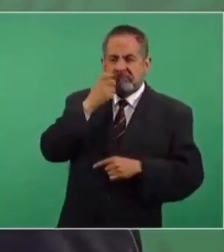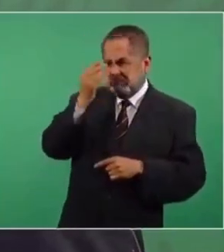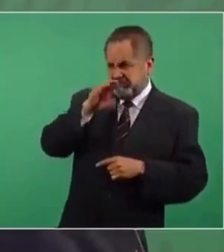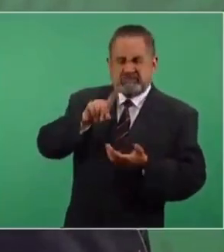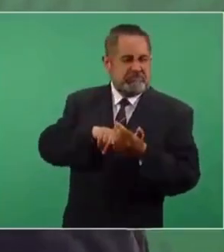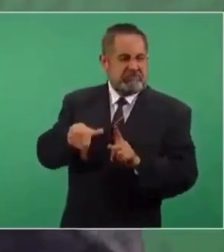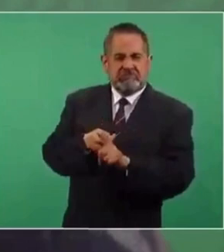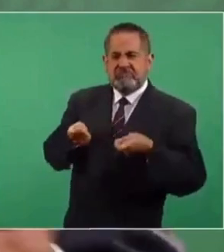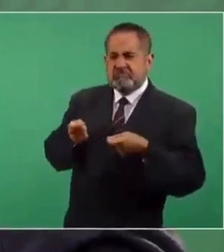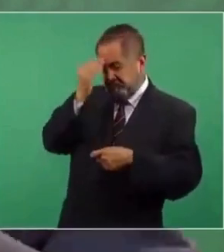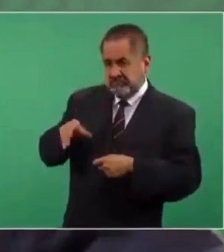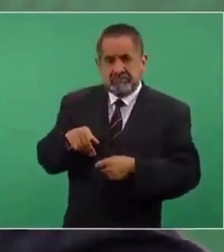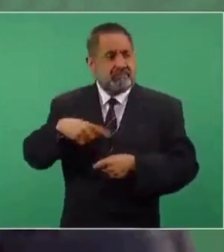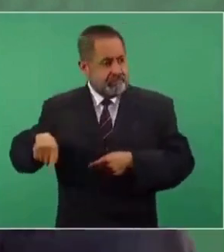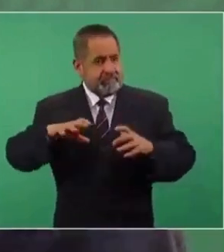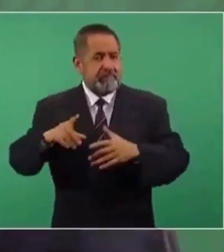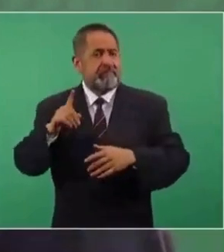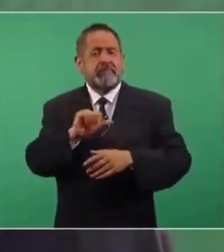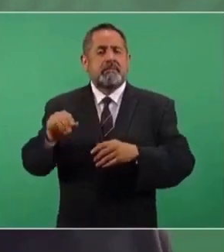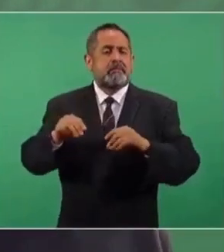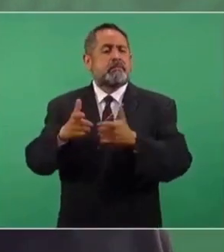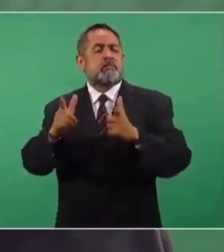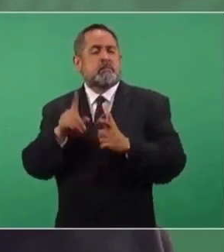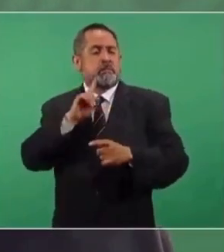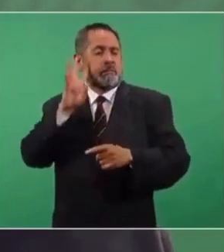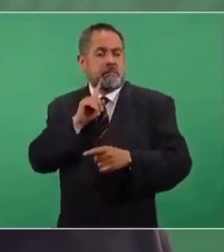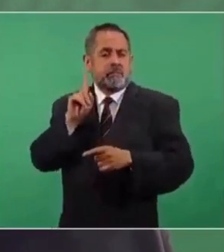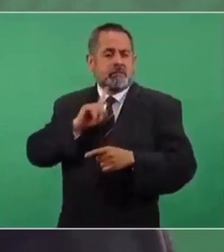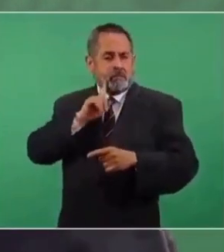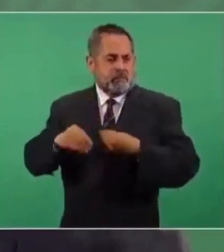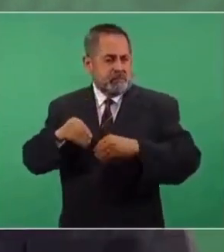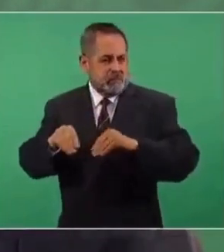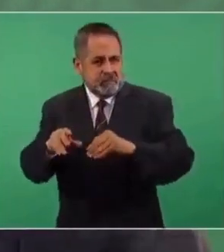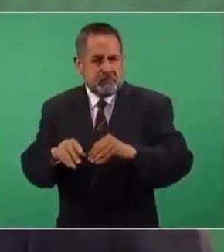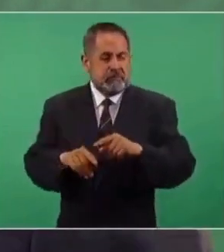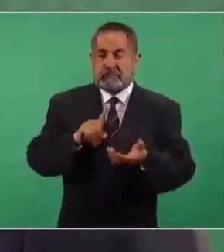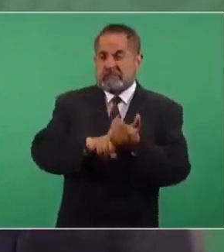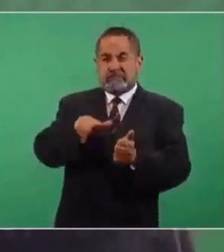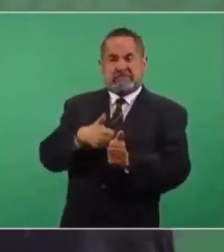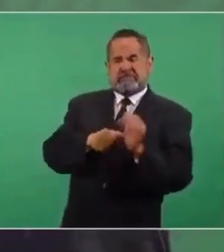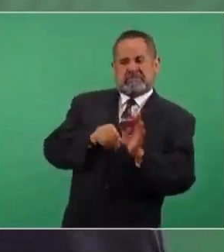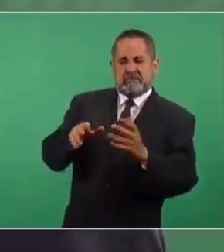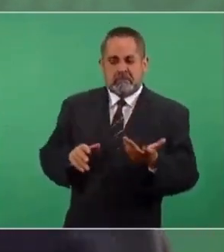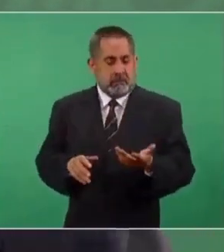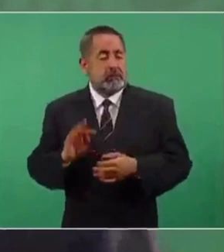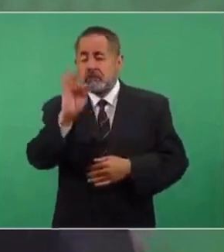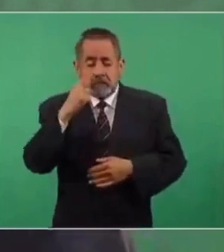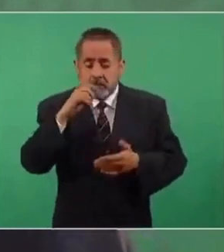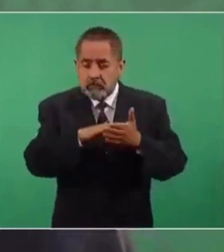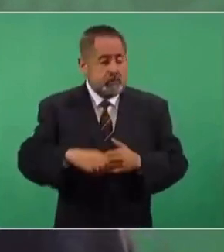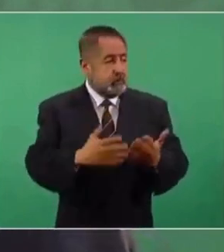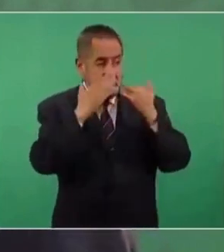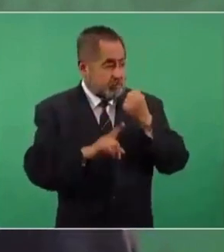que afecta al mismo movimiento feminista. Porque si no hay esa violencia, se llena el zócalo,